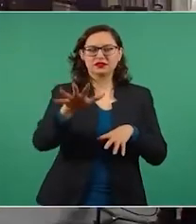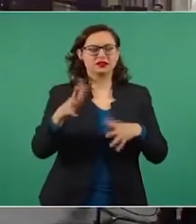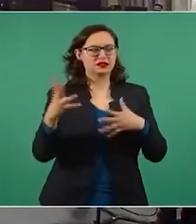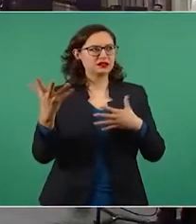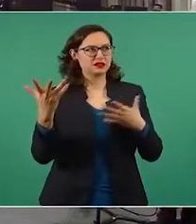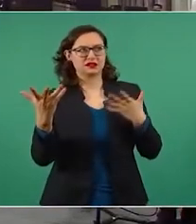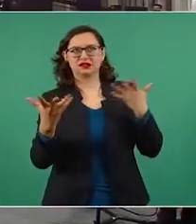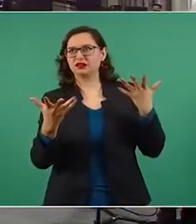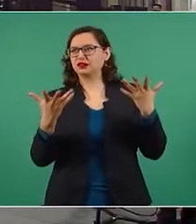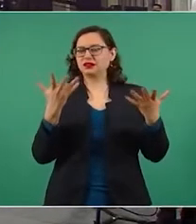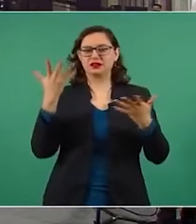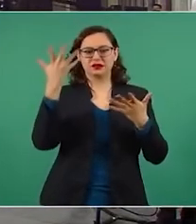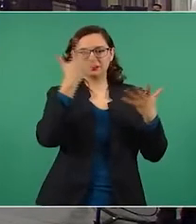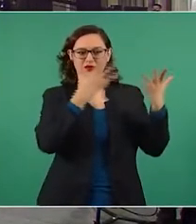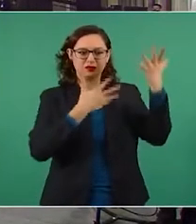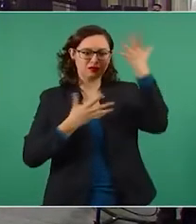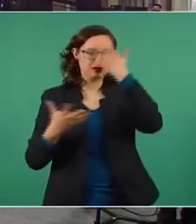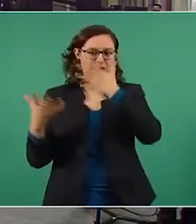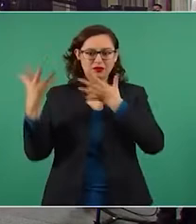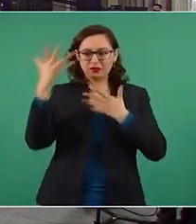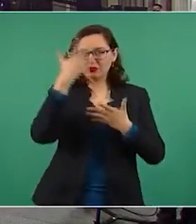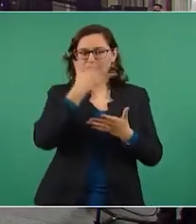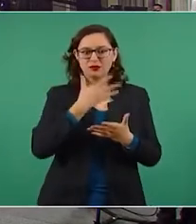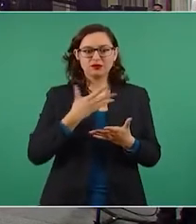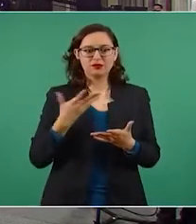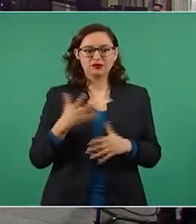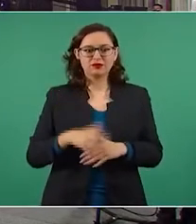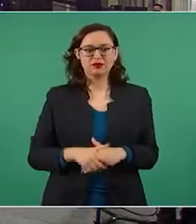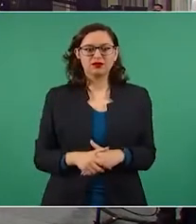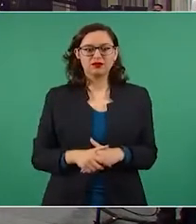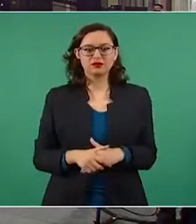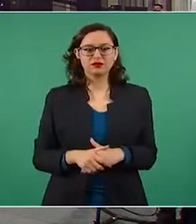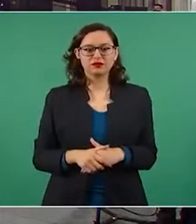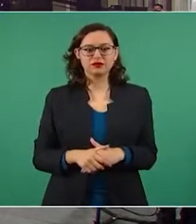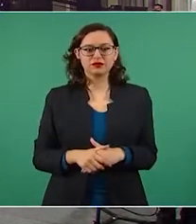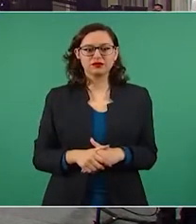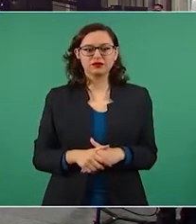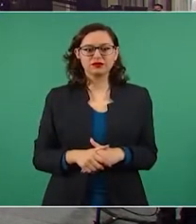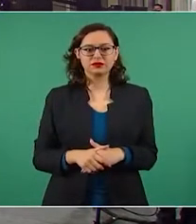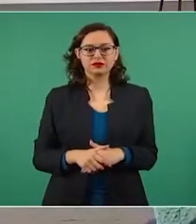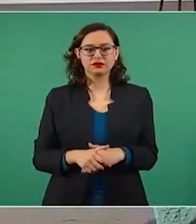los columnistas, sí, Salvador García Soto,